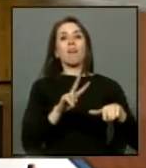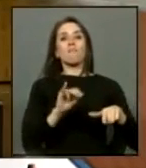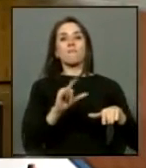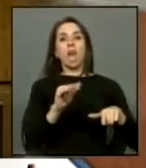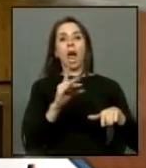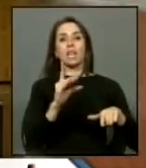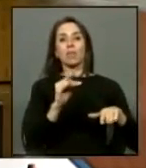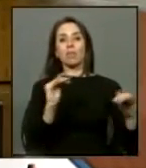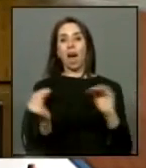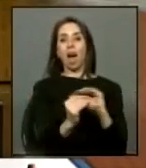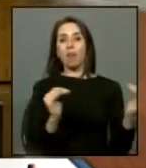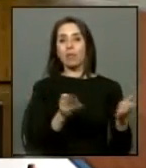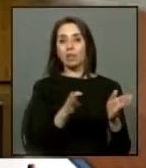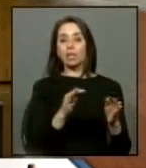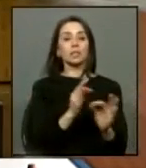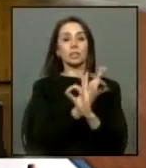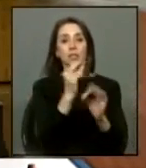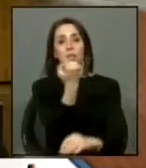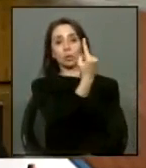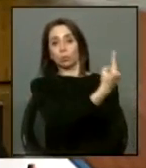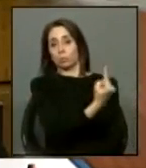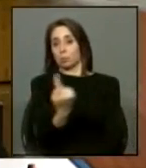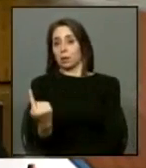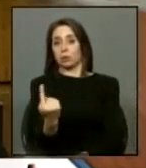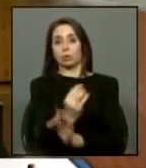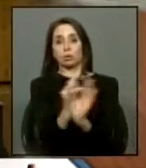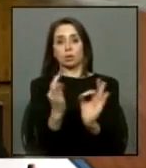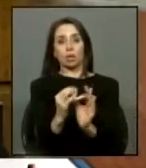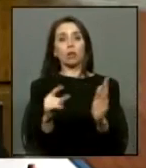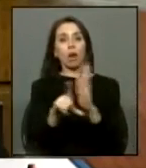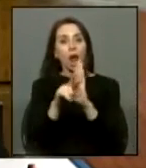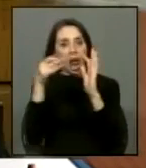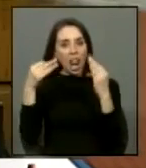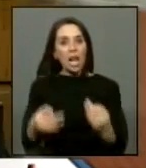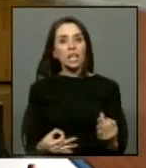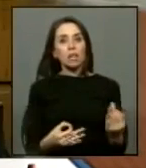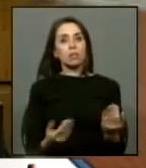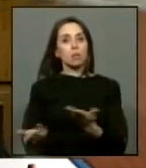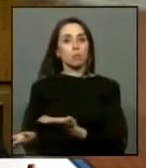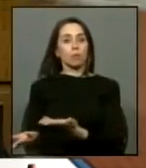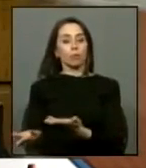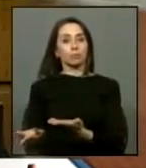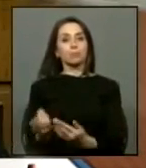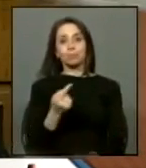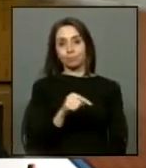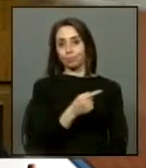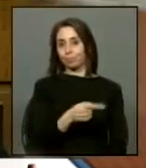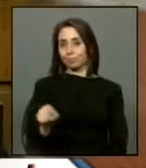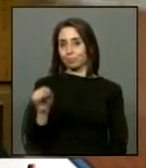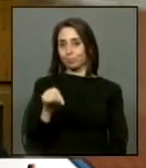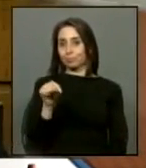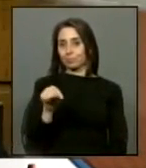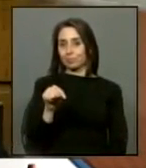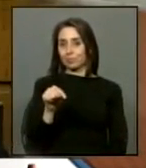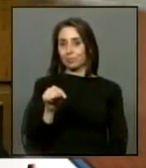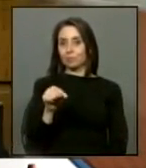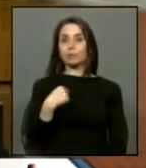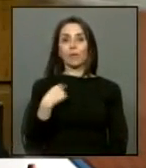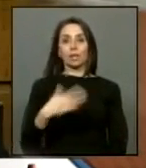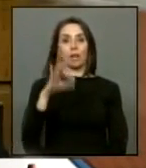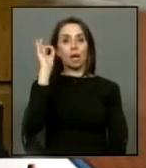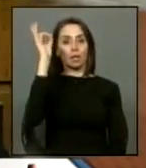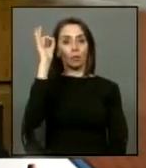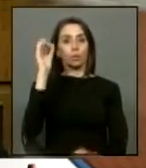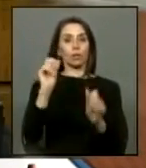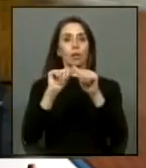es que aún no ven ni un solo peso de lo que legítimamente les corresponde. Esta semana, y luego de haberme reunido